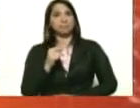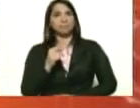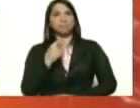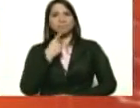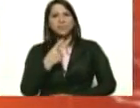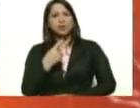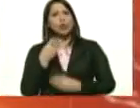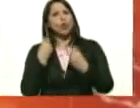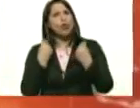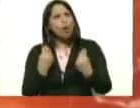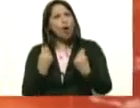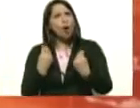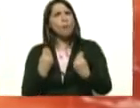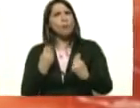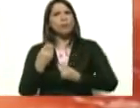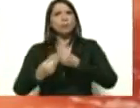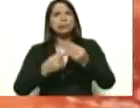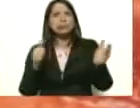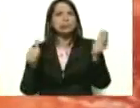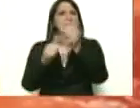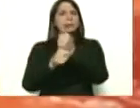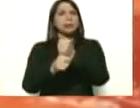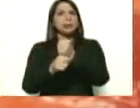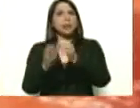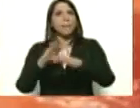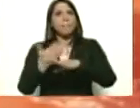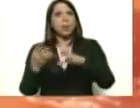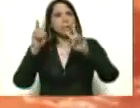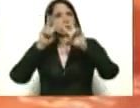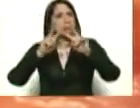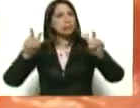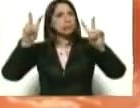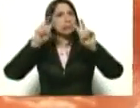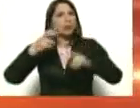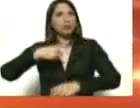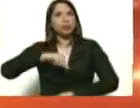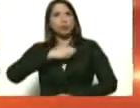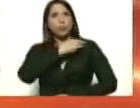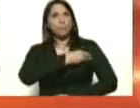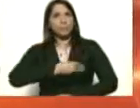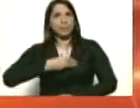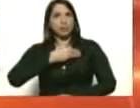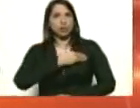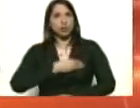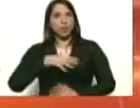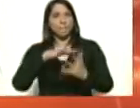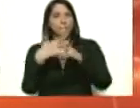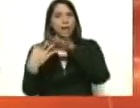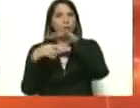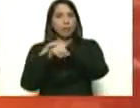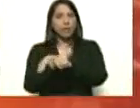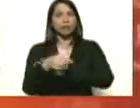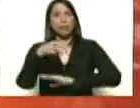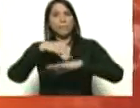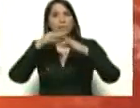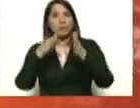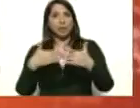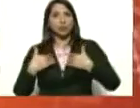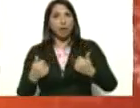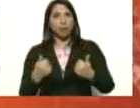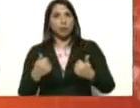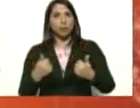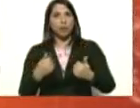¿Cómo se llegó a este caso? Por el pesquisaje ampliado que nuestra misión Barrio Adentro, el Ministerio de Salud,